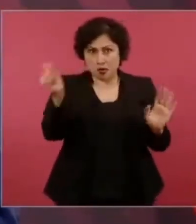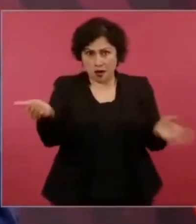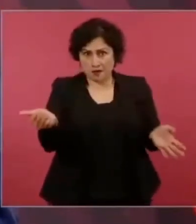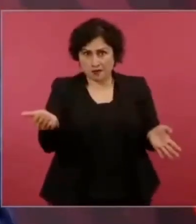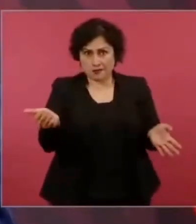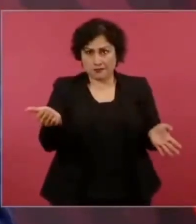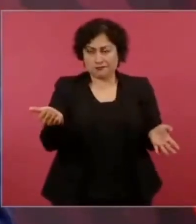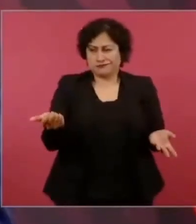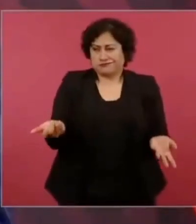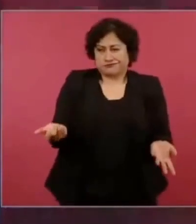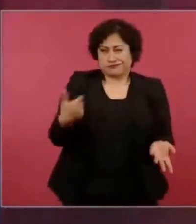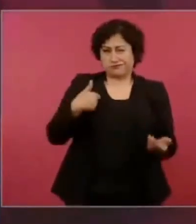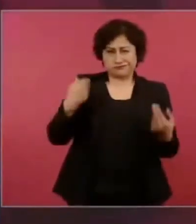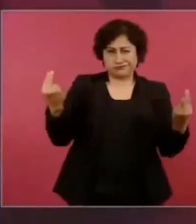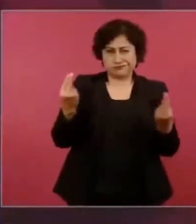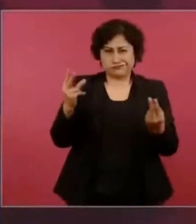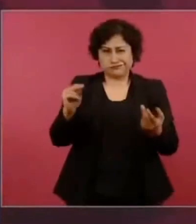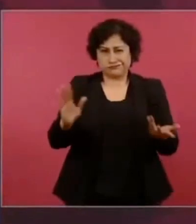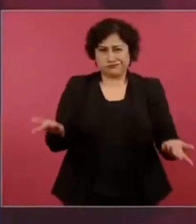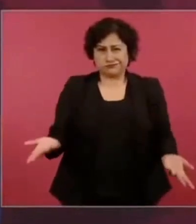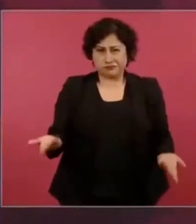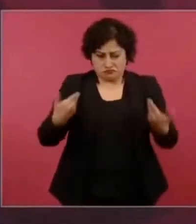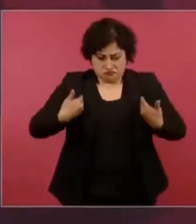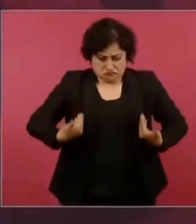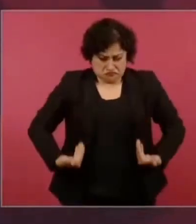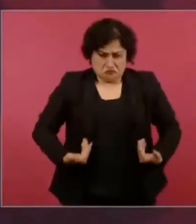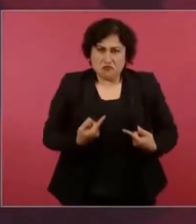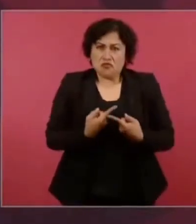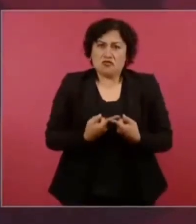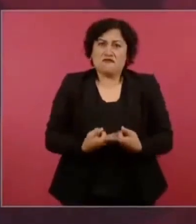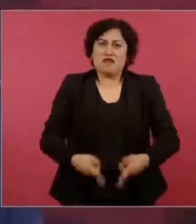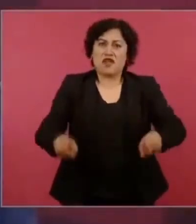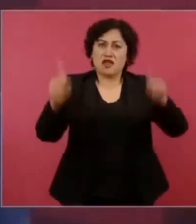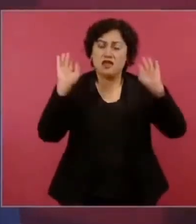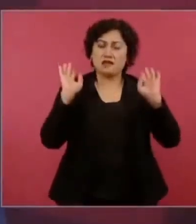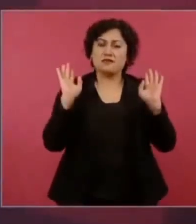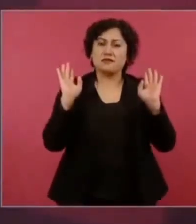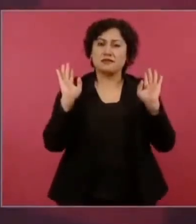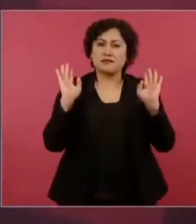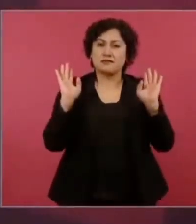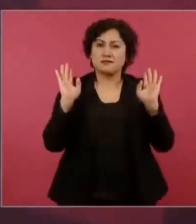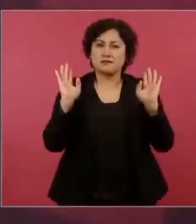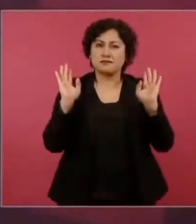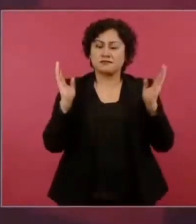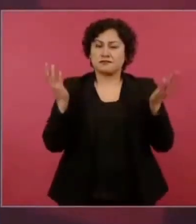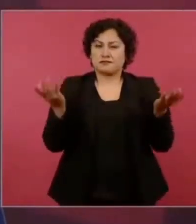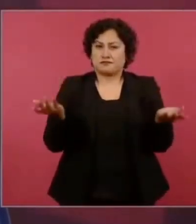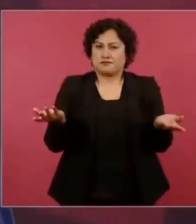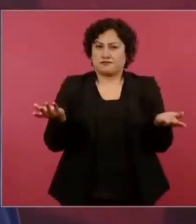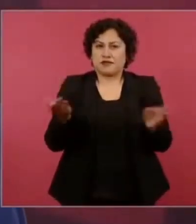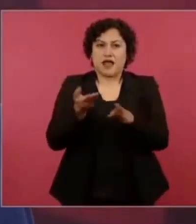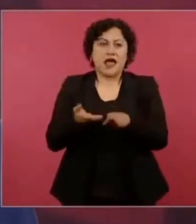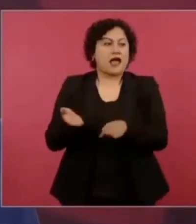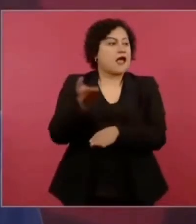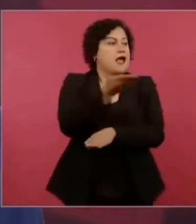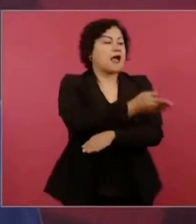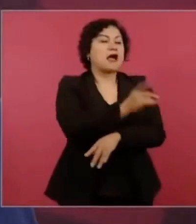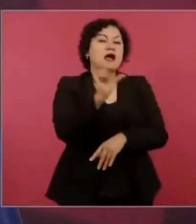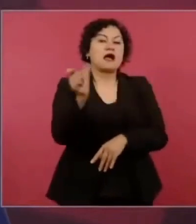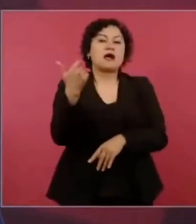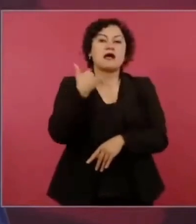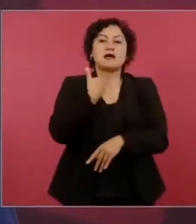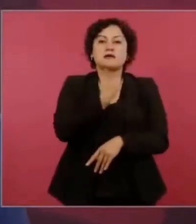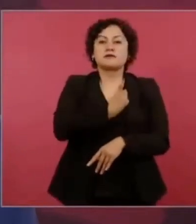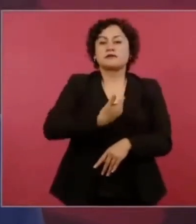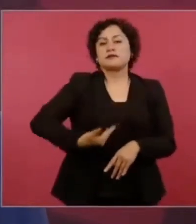somos iguales, no es la época en que gobernaba Calderón, que había un